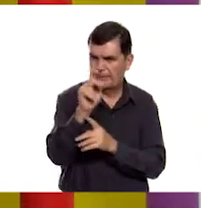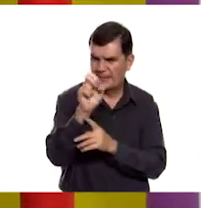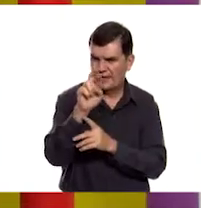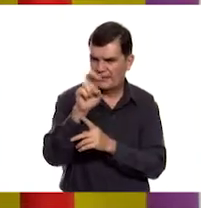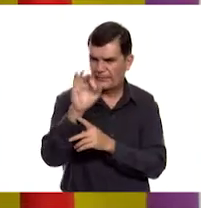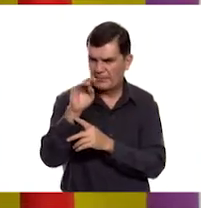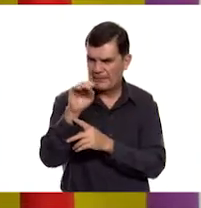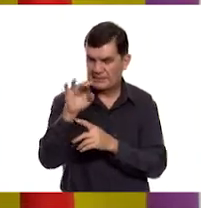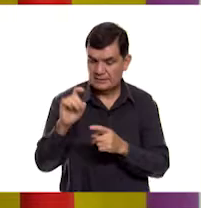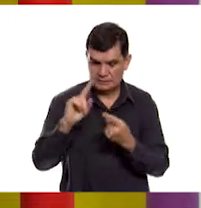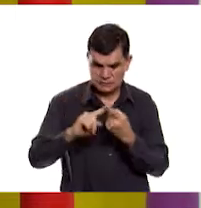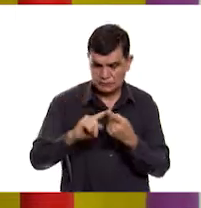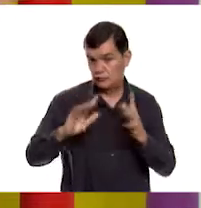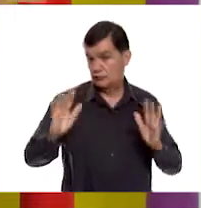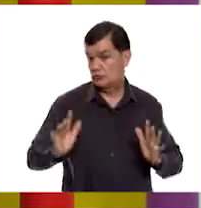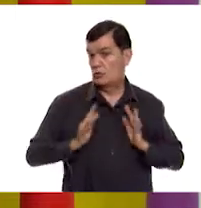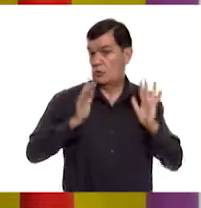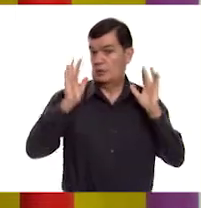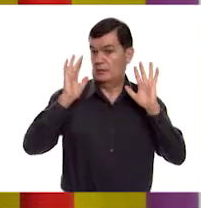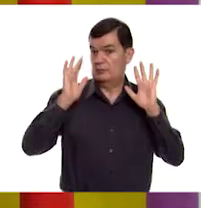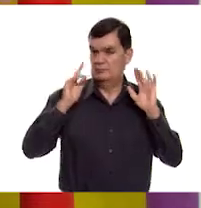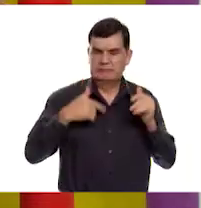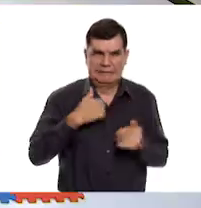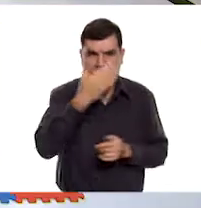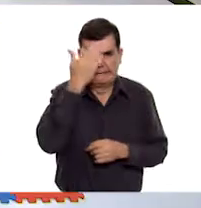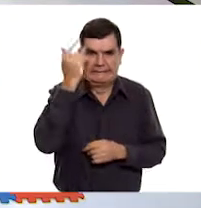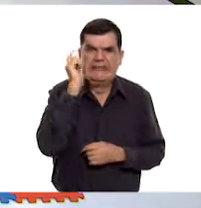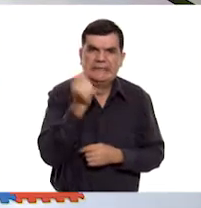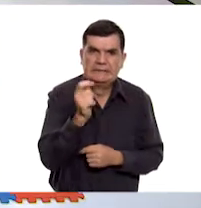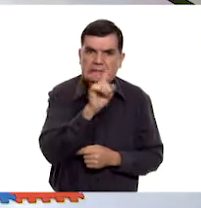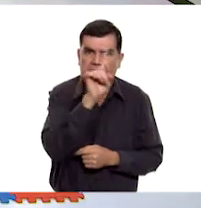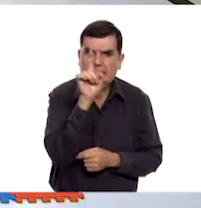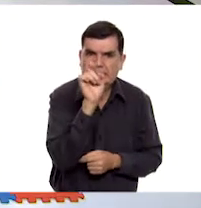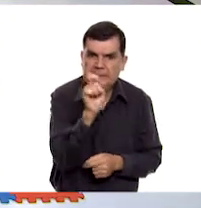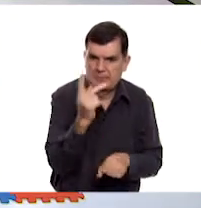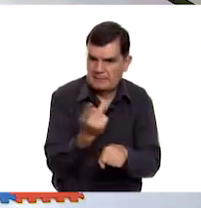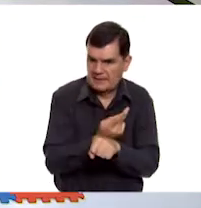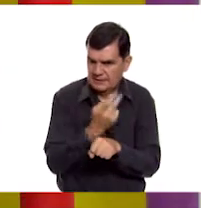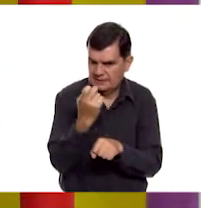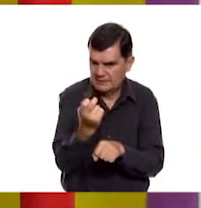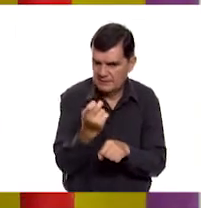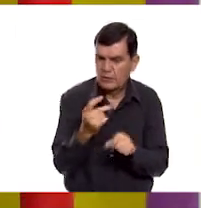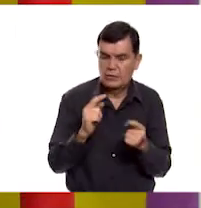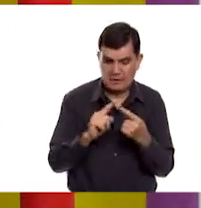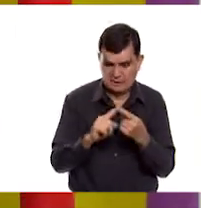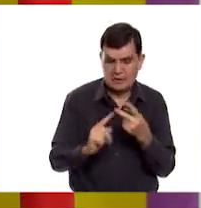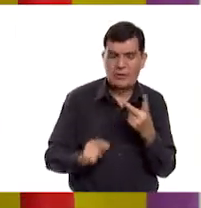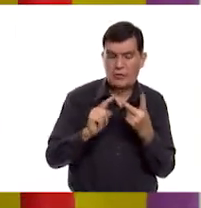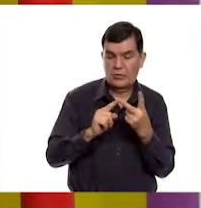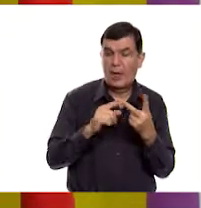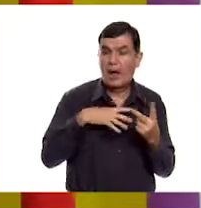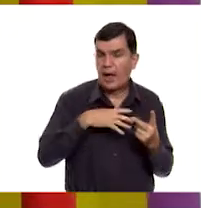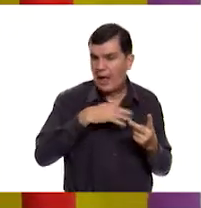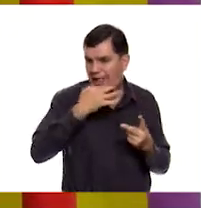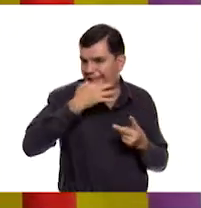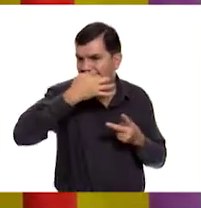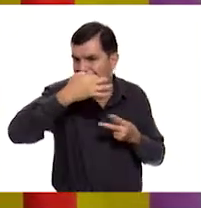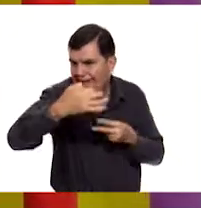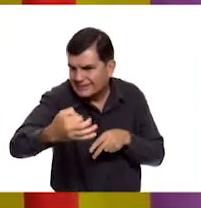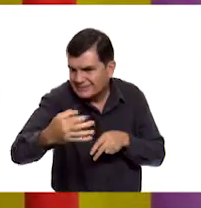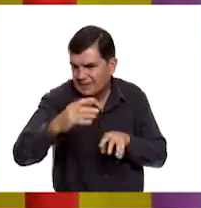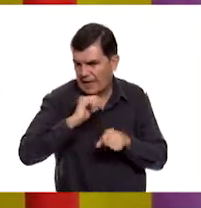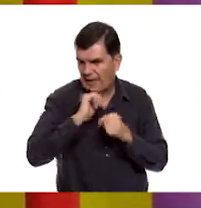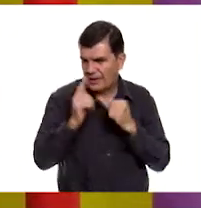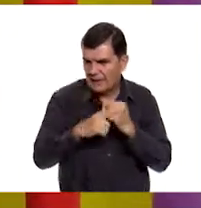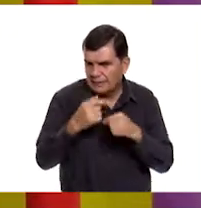Es sorpresivo. Es sorpresivo. No sabemos qué va a pasar. Y busca comunicar un mensaje para quienes